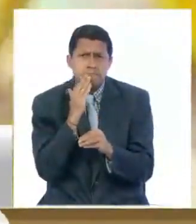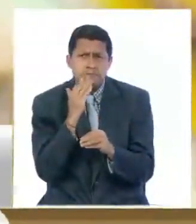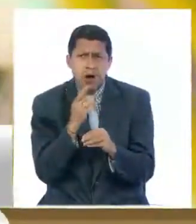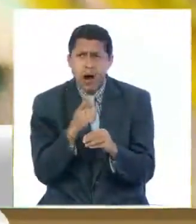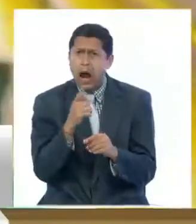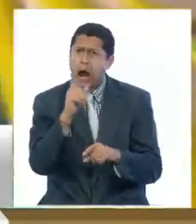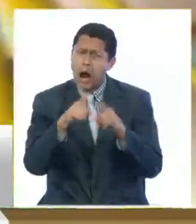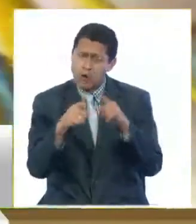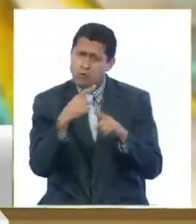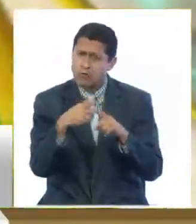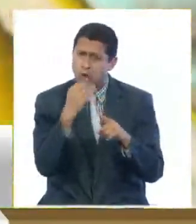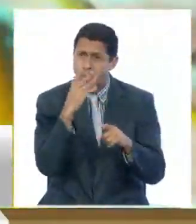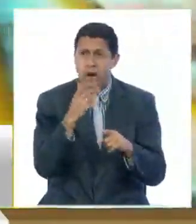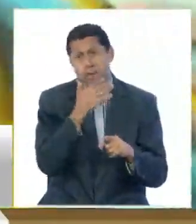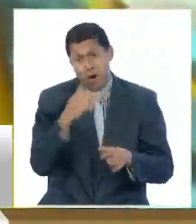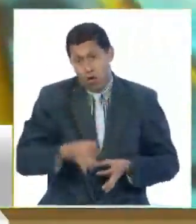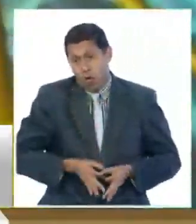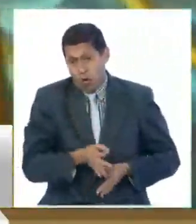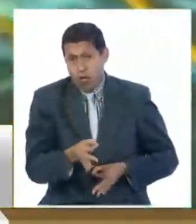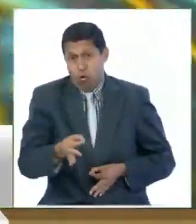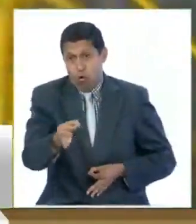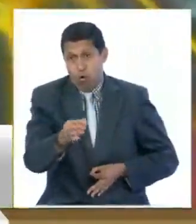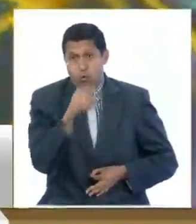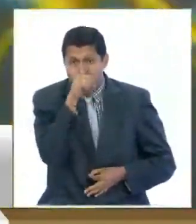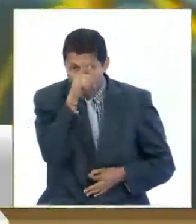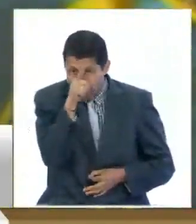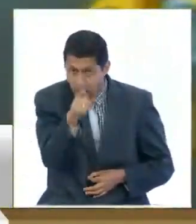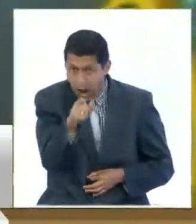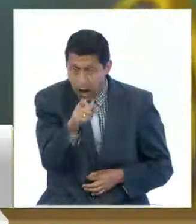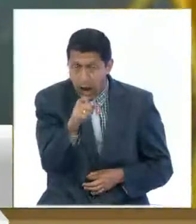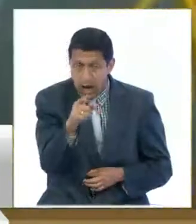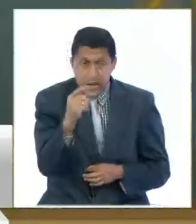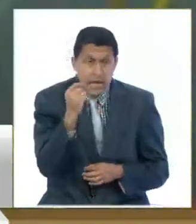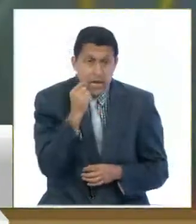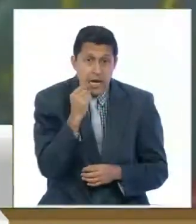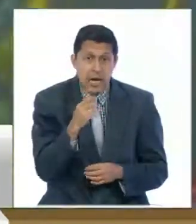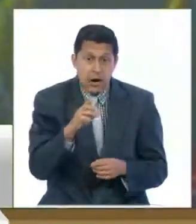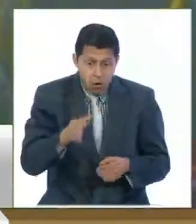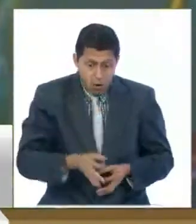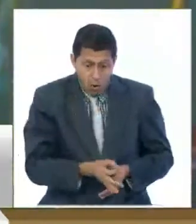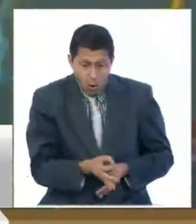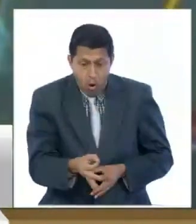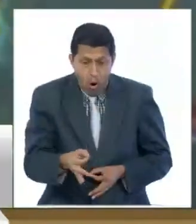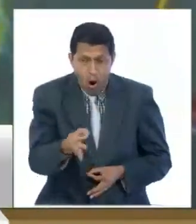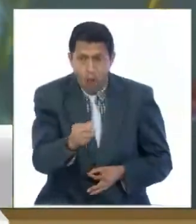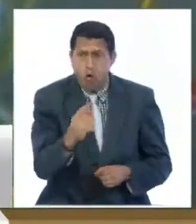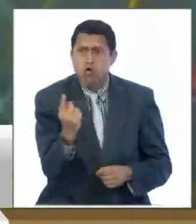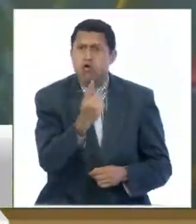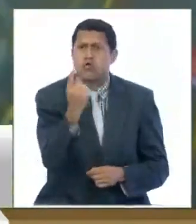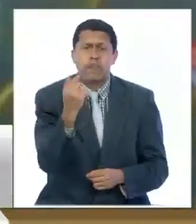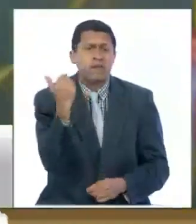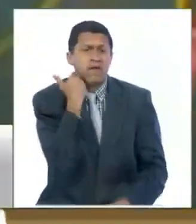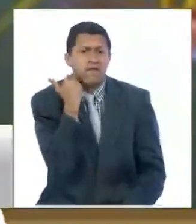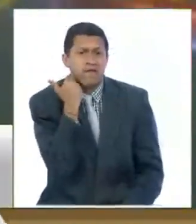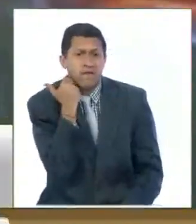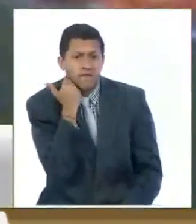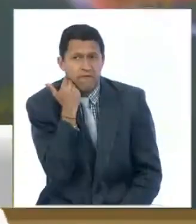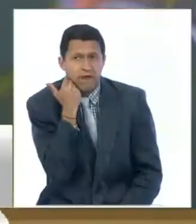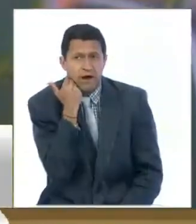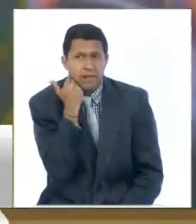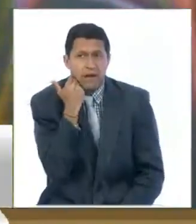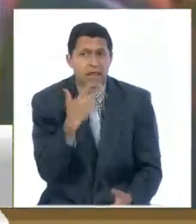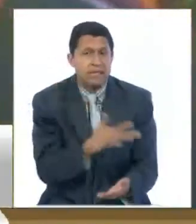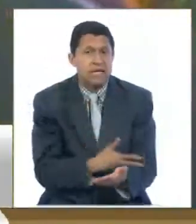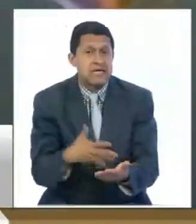ventajas que las del cordón umbilical, pues estas últimas solo pueden aplicarse en el tratamiento de enfermedades de origen